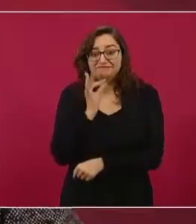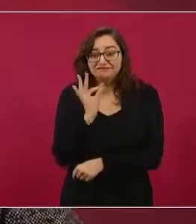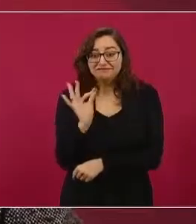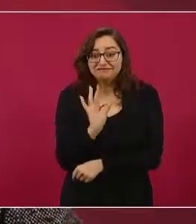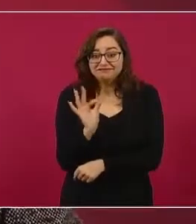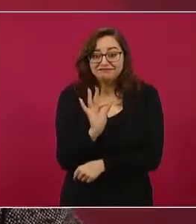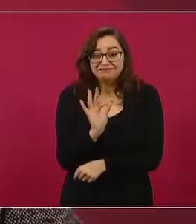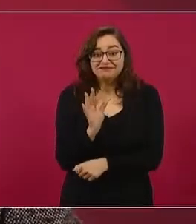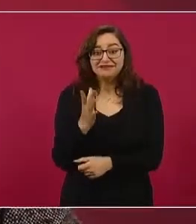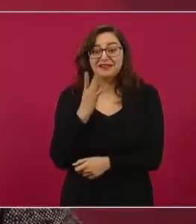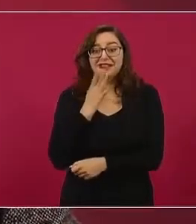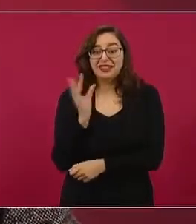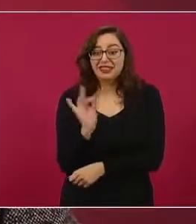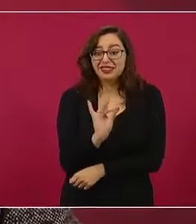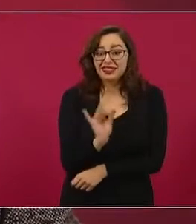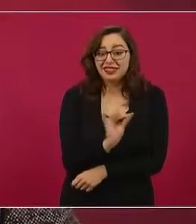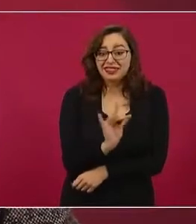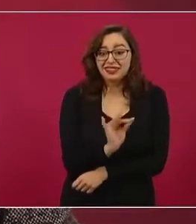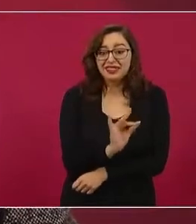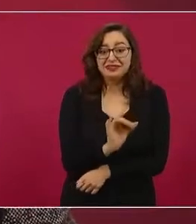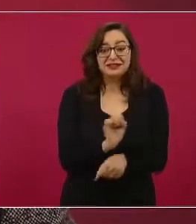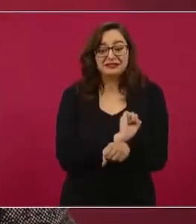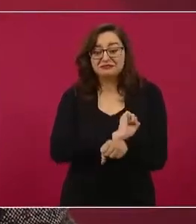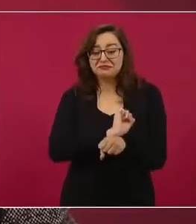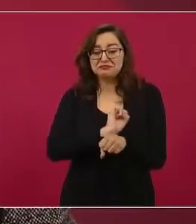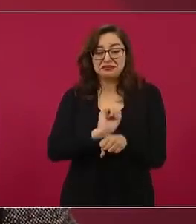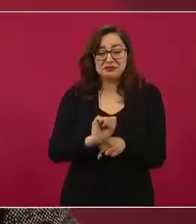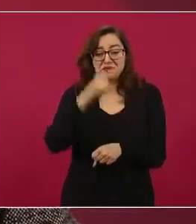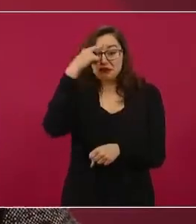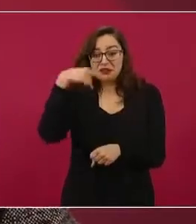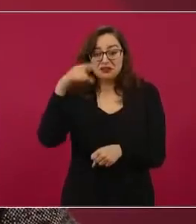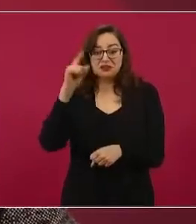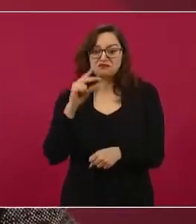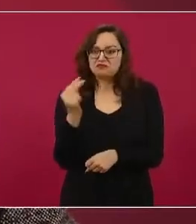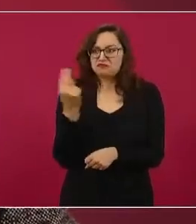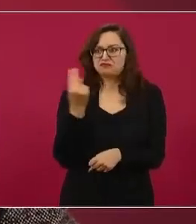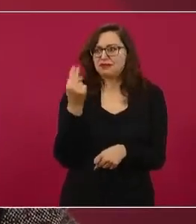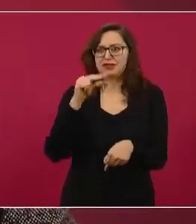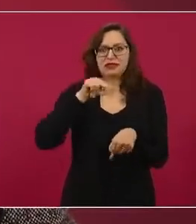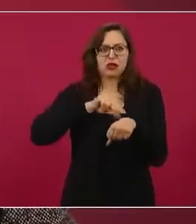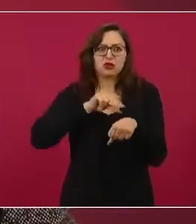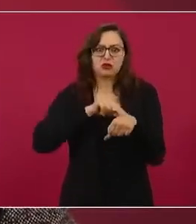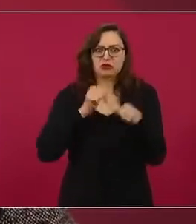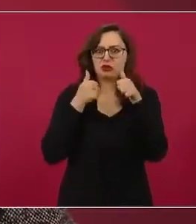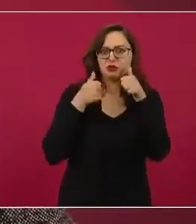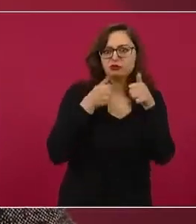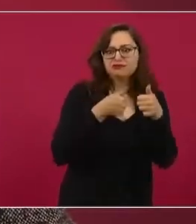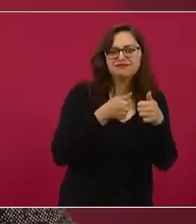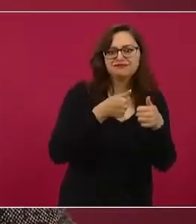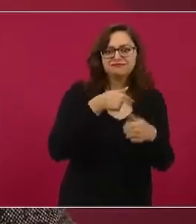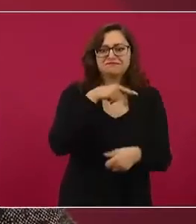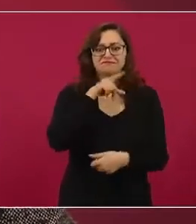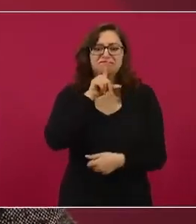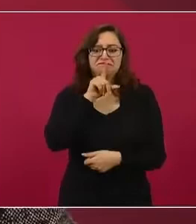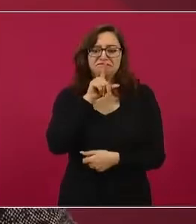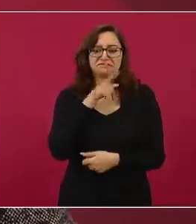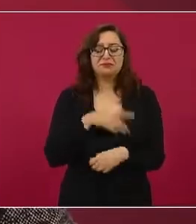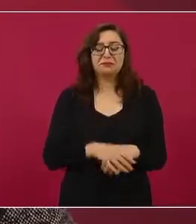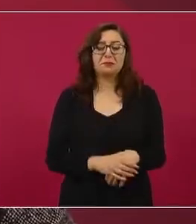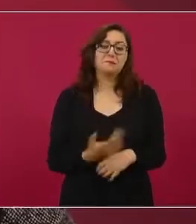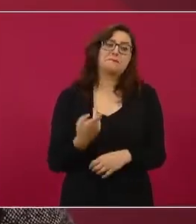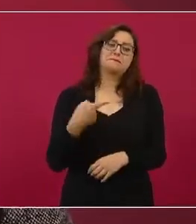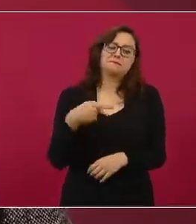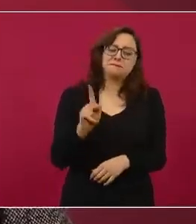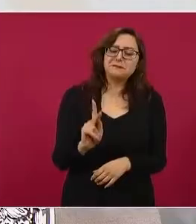verlo y desde luego con los cuidados que se requieren en estos casos. Pero, sin embargo, tenemos y seguiré teniendo, como